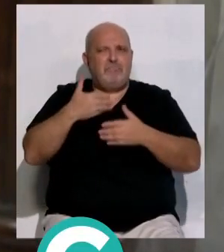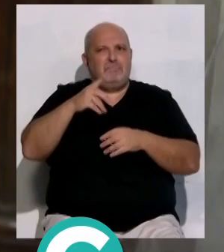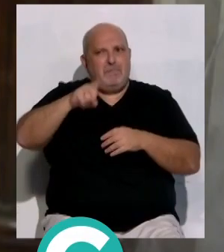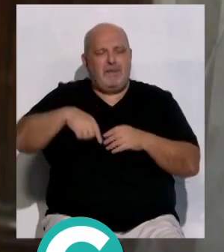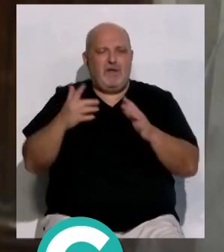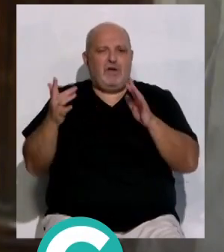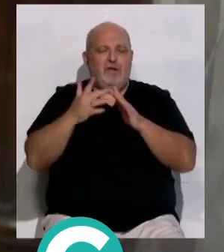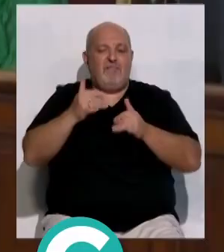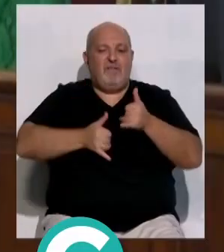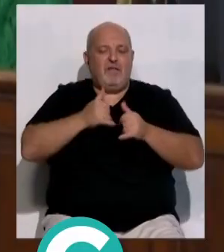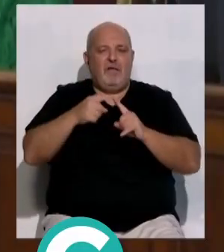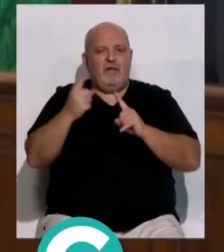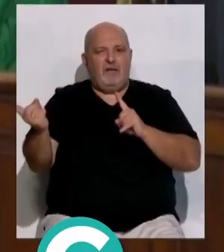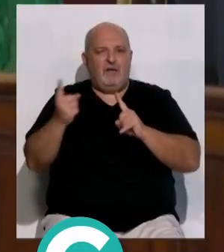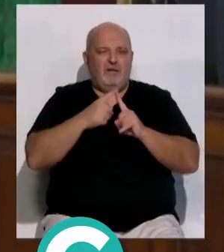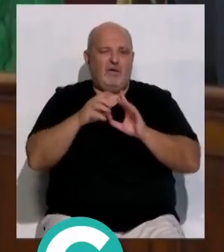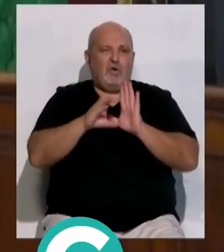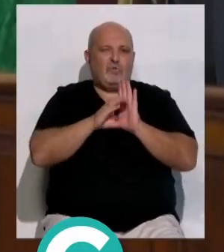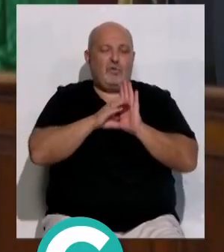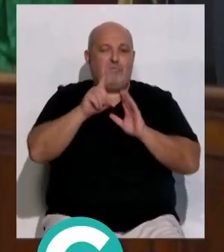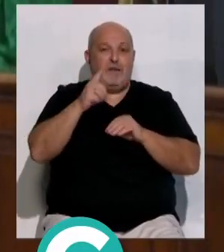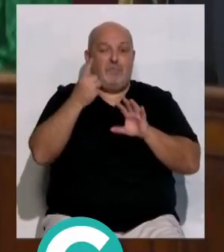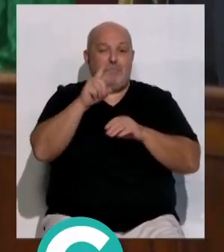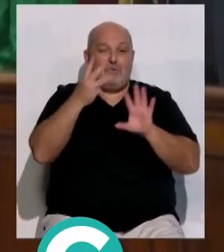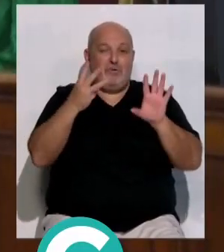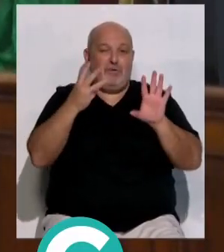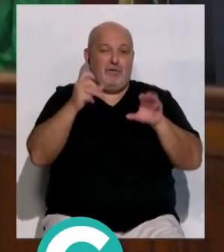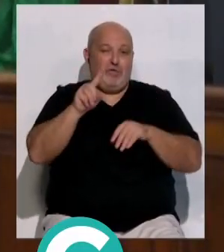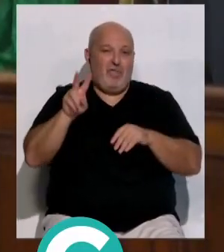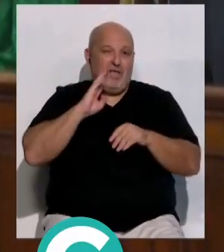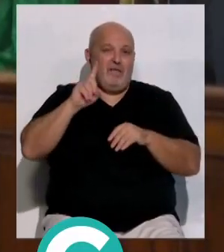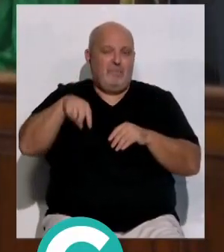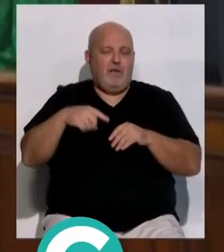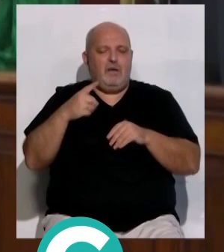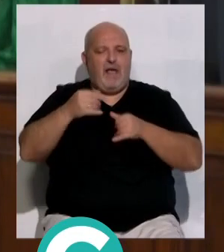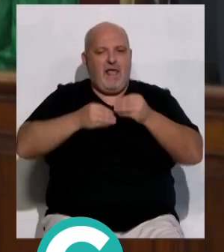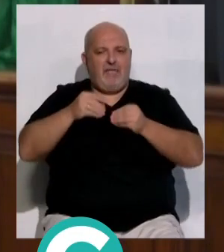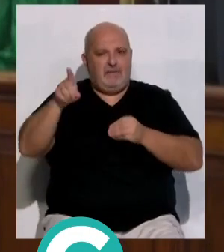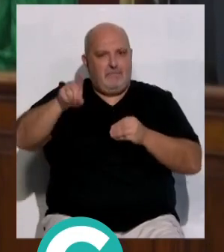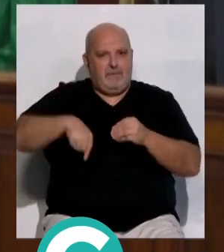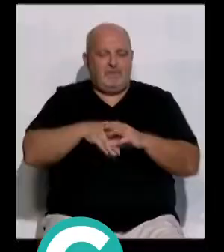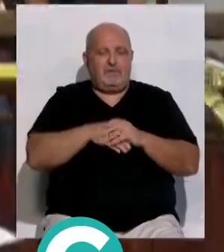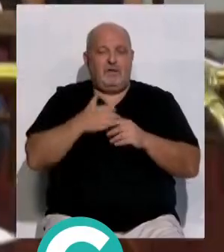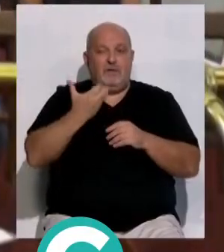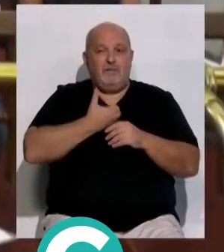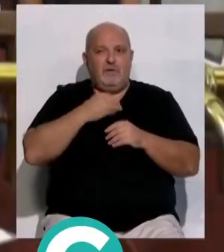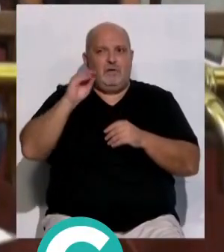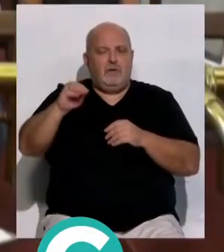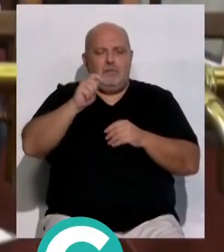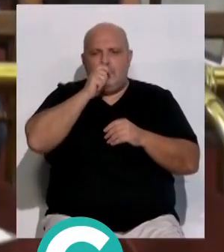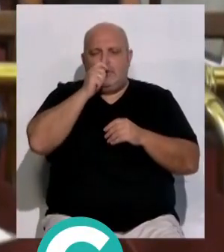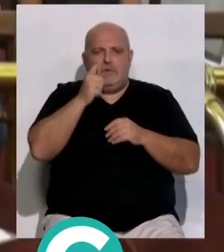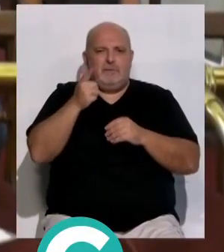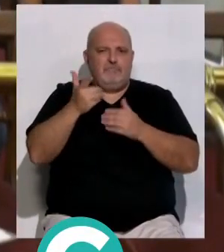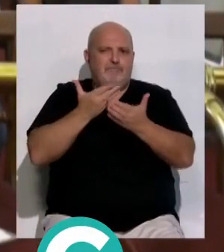también la conexión por bicicleta en el Puente de la Constitución de 1812. Desde el Grupo Socialista instan al Ayuntamiento a que trabaje por la